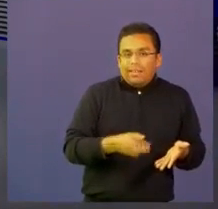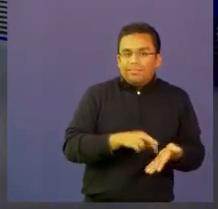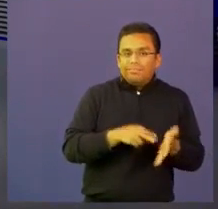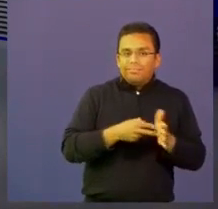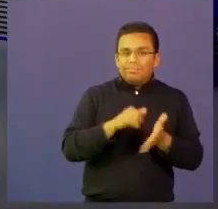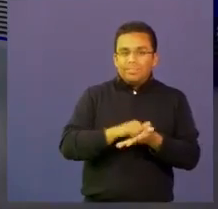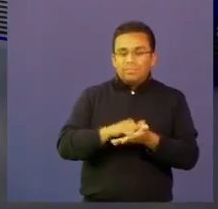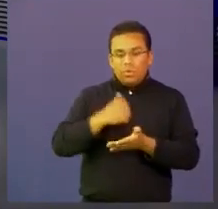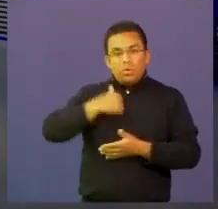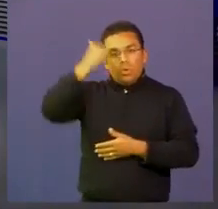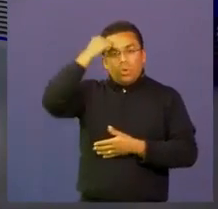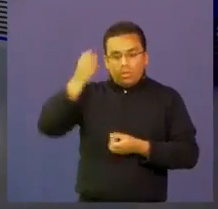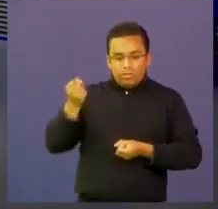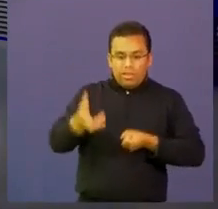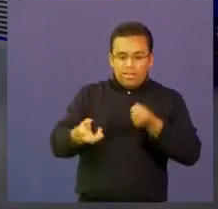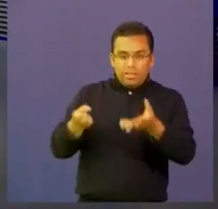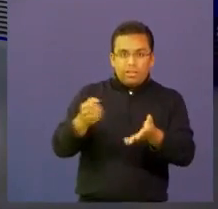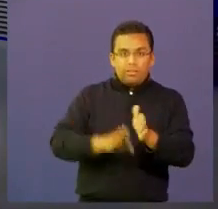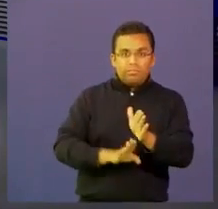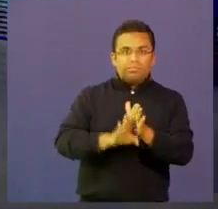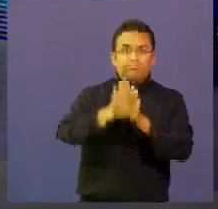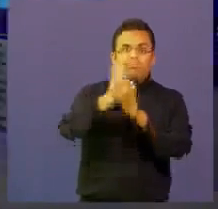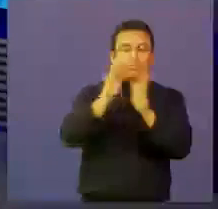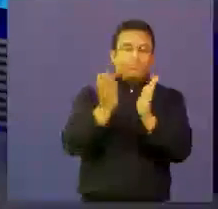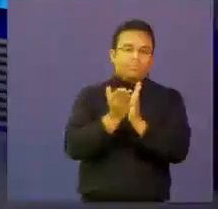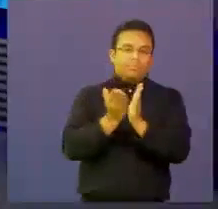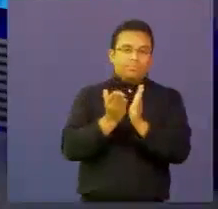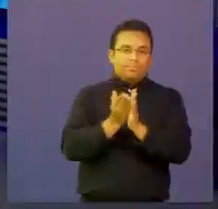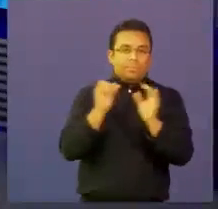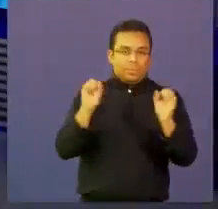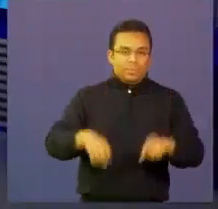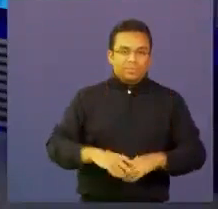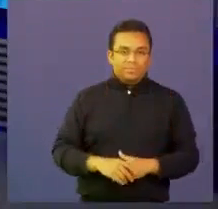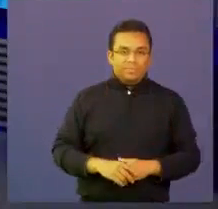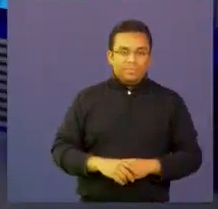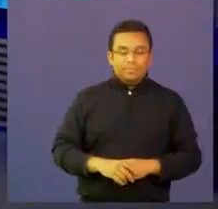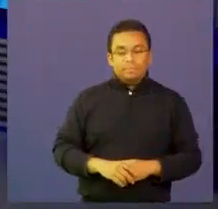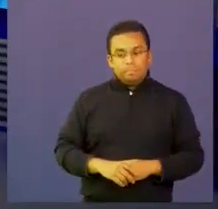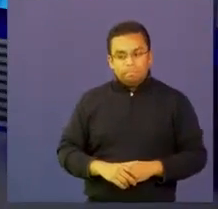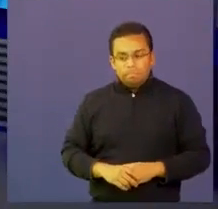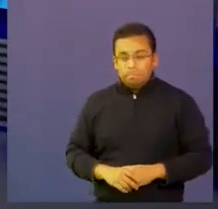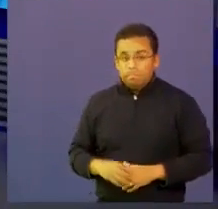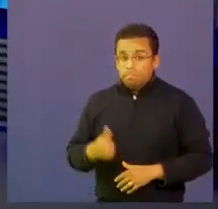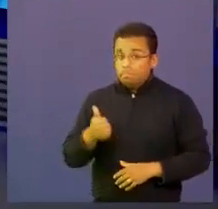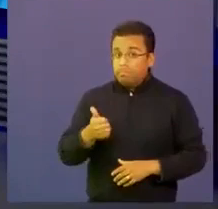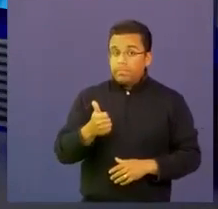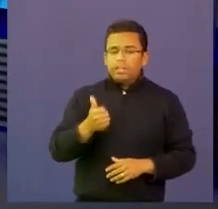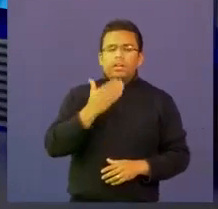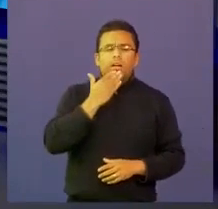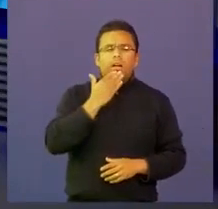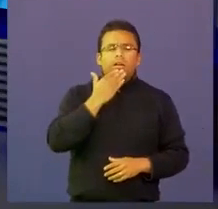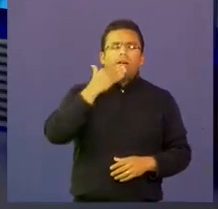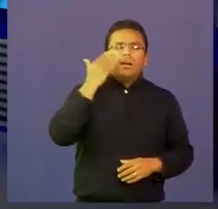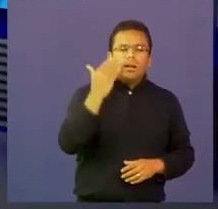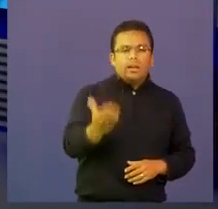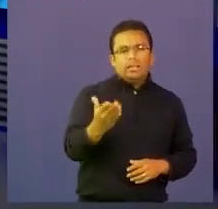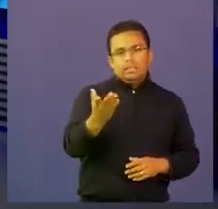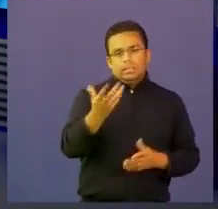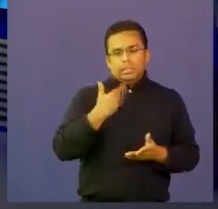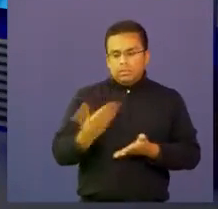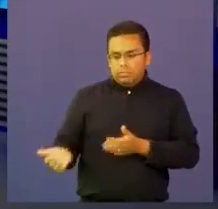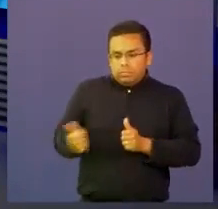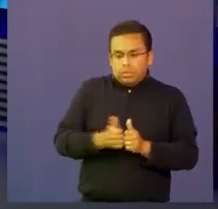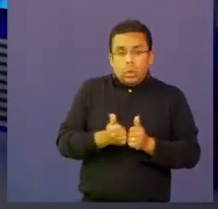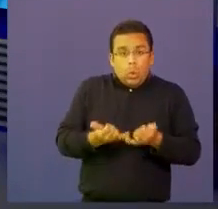contribución de los procesos de educación. Pues nada, yo te quiero, pues primero, agradecer mucho que hayas estado con nosotros. Creo que el